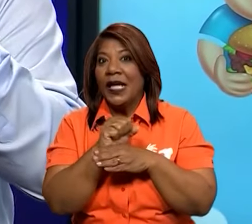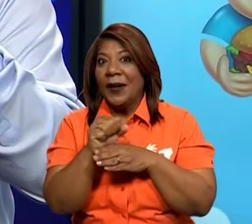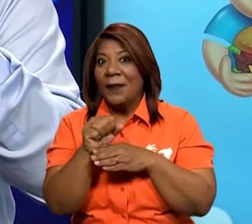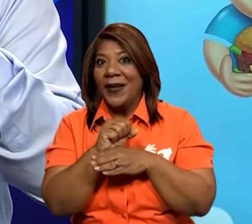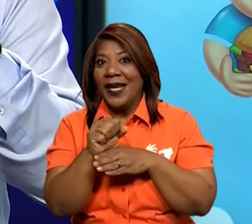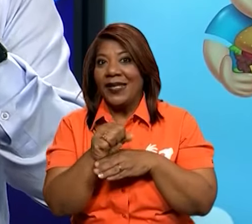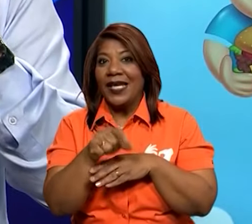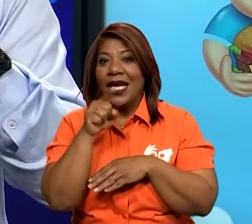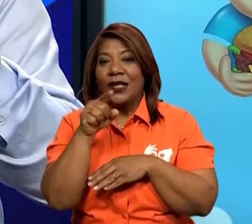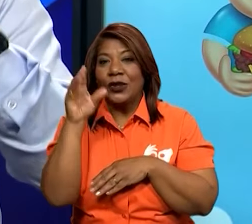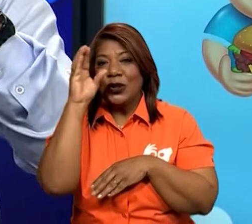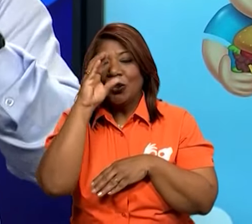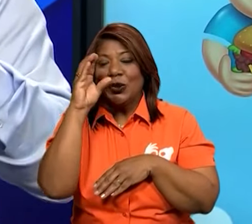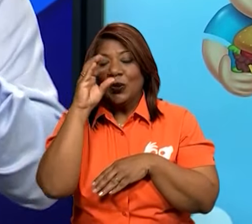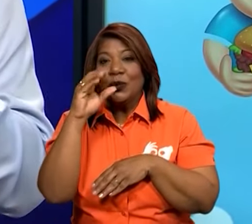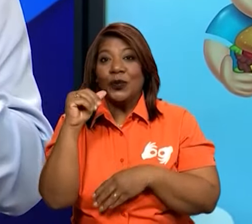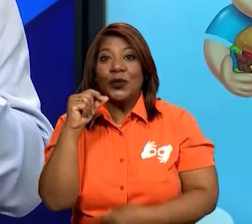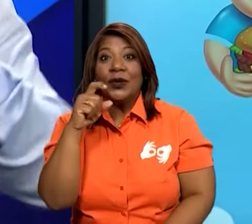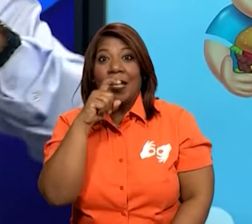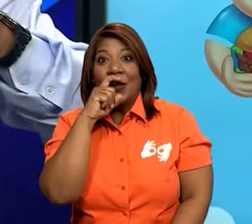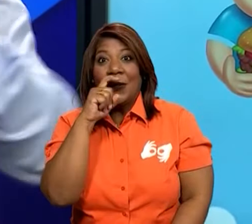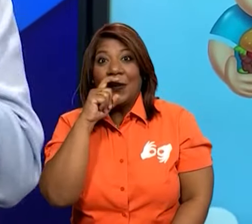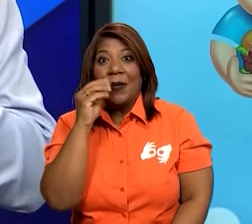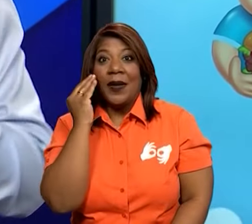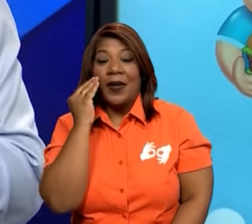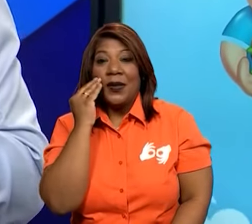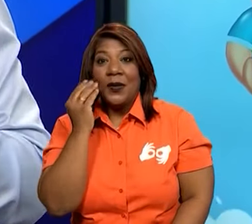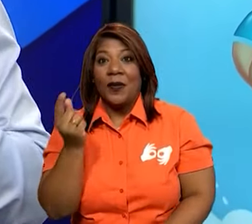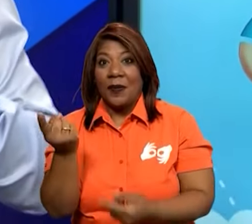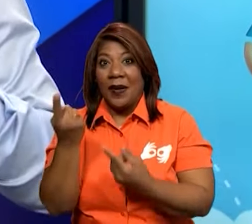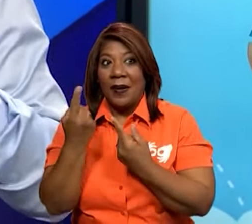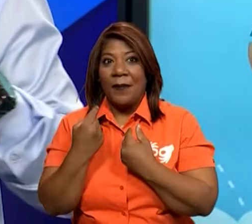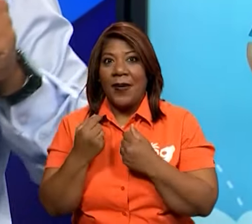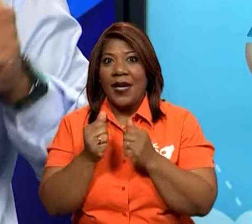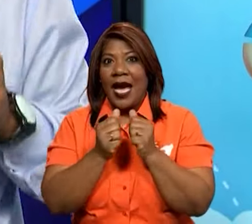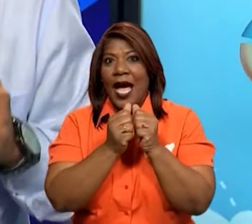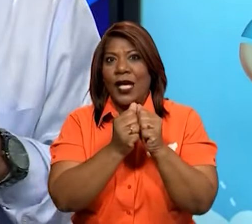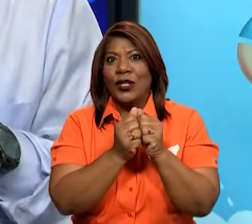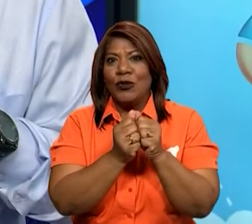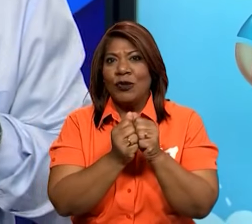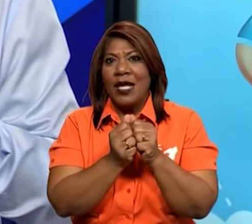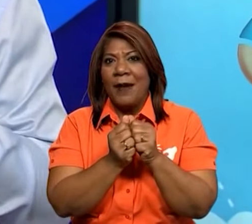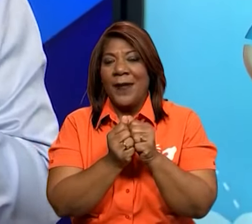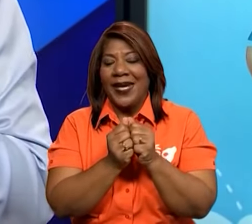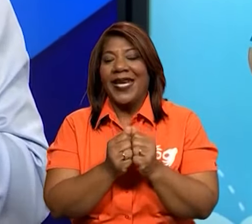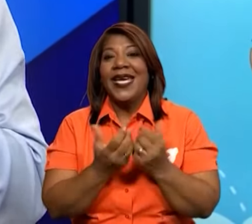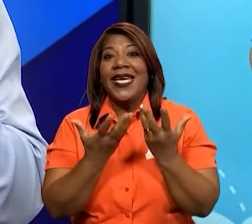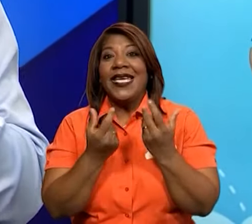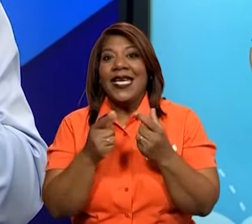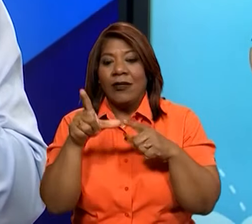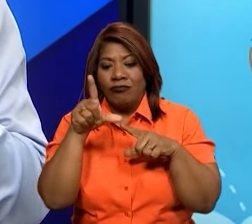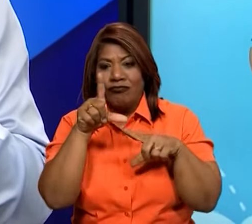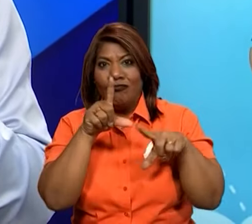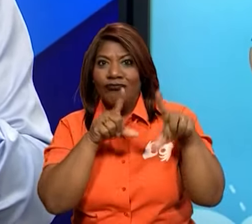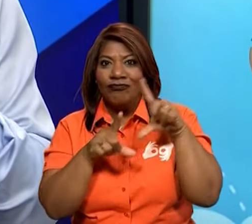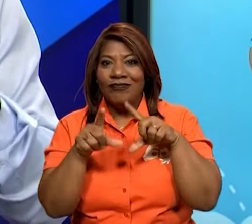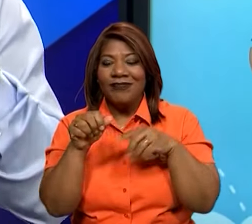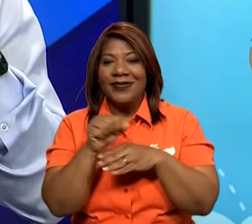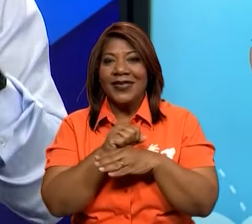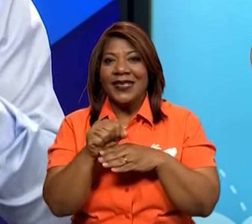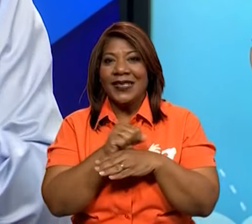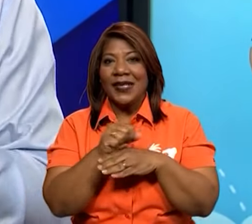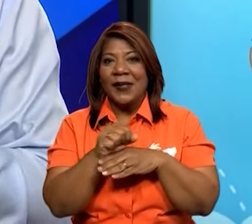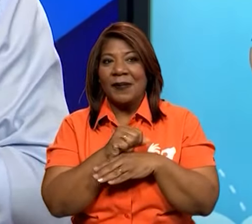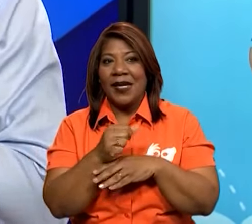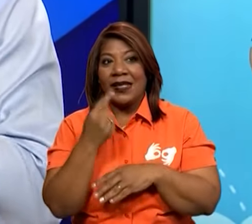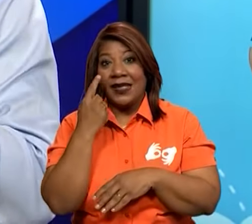él sabe. Siéntalo ahí y dile, papá, ven a hacer un experimento conmigo porque yo sé que de pronto tú estás chiquito y quizás no